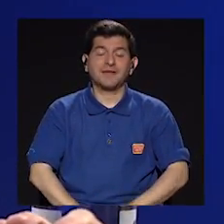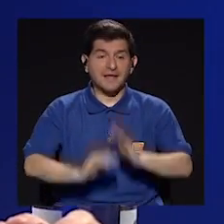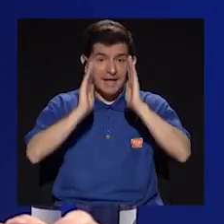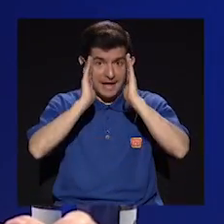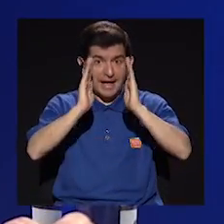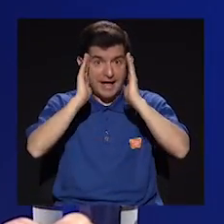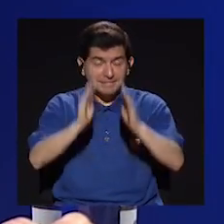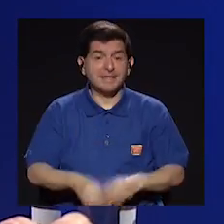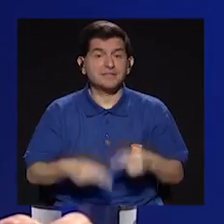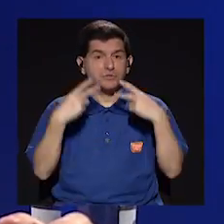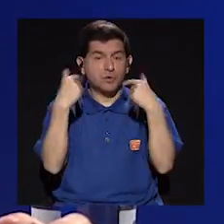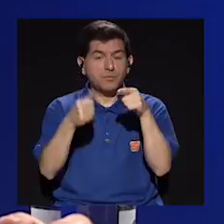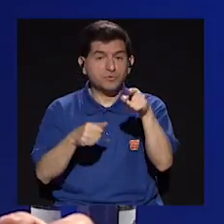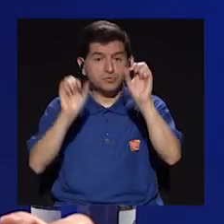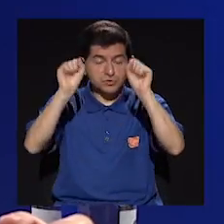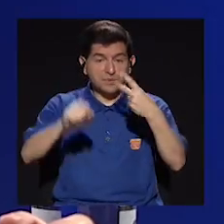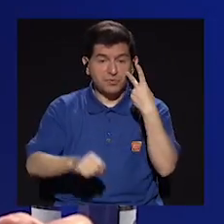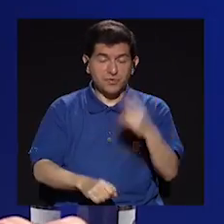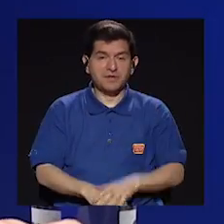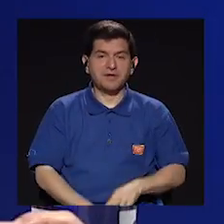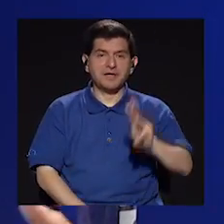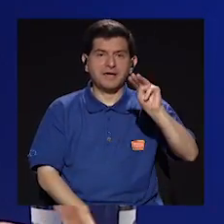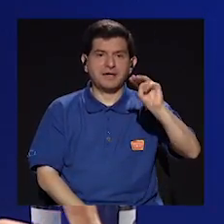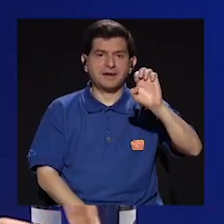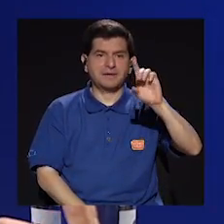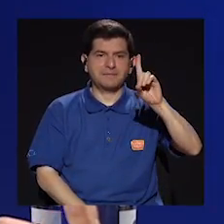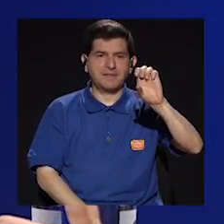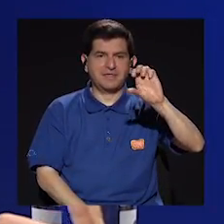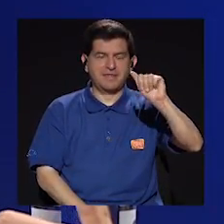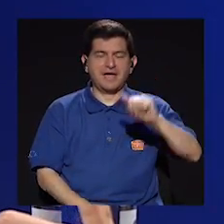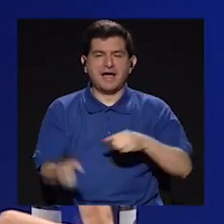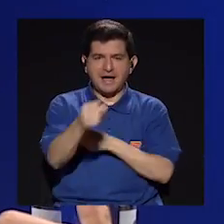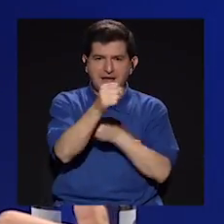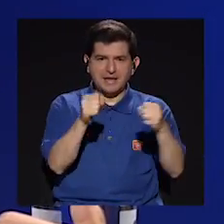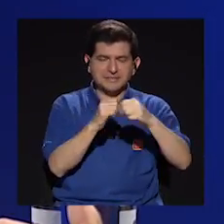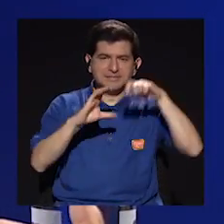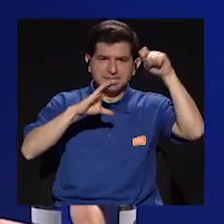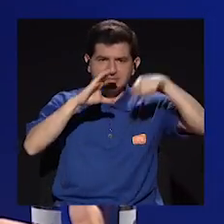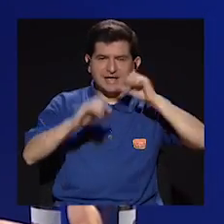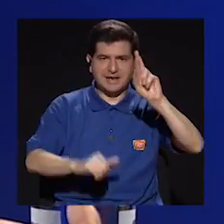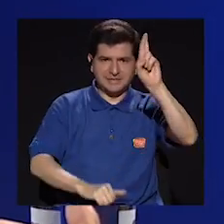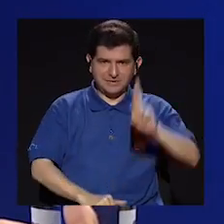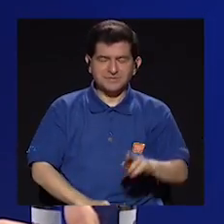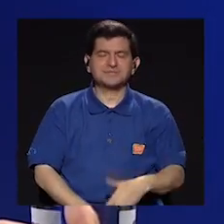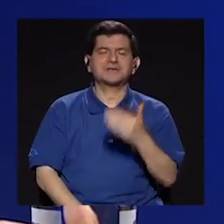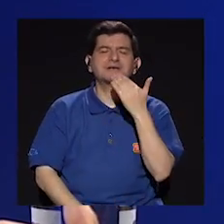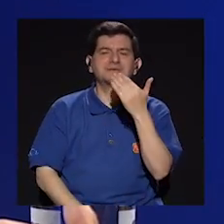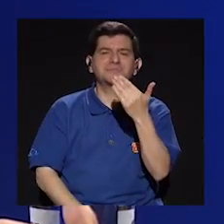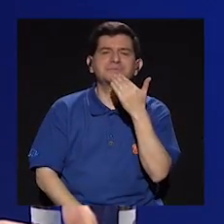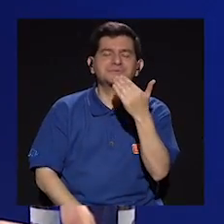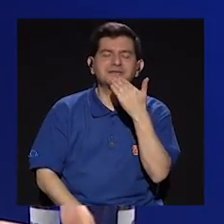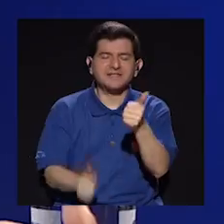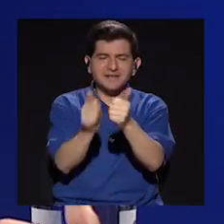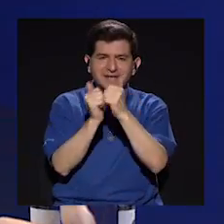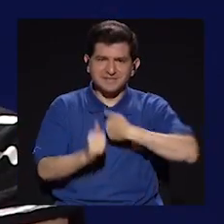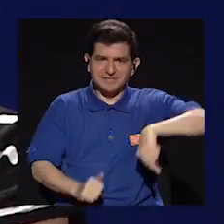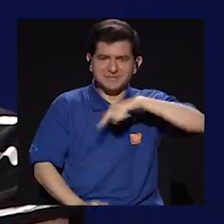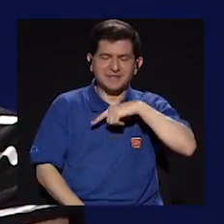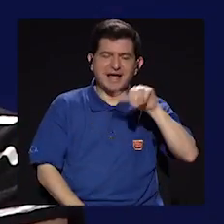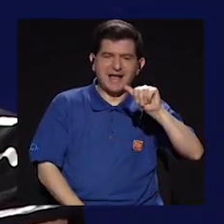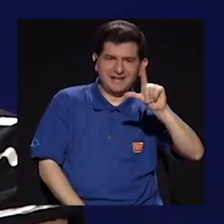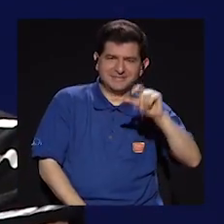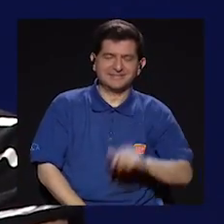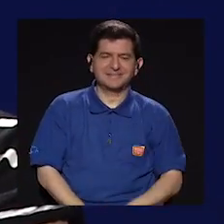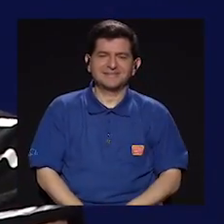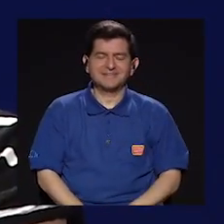esté atento porque muy pronto usted podrá ver MEDEA en las salas costarricenses. Muchísimas gracias por habernos